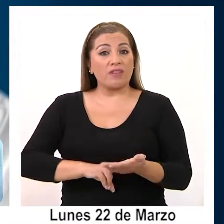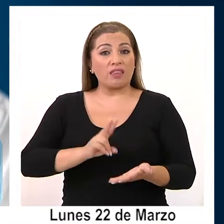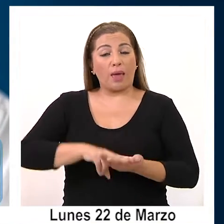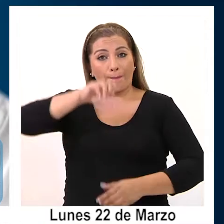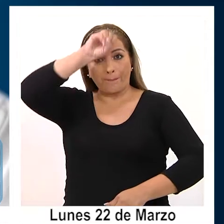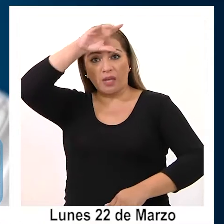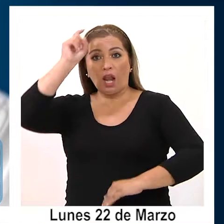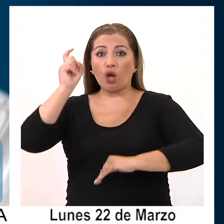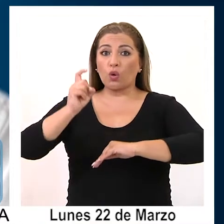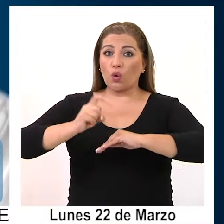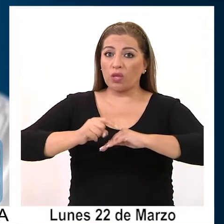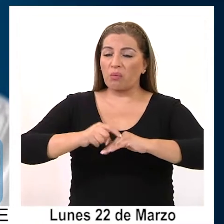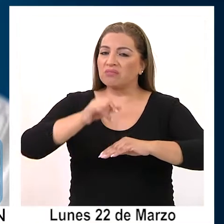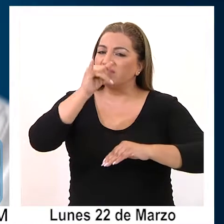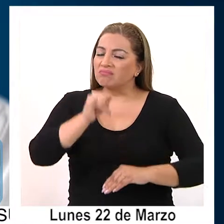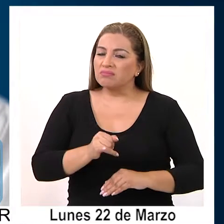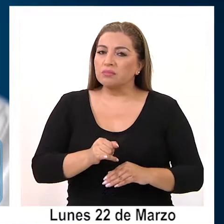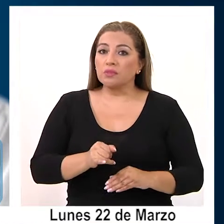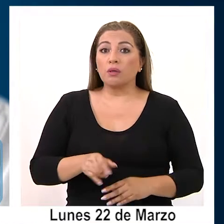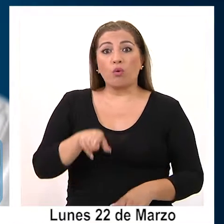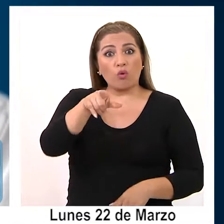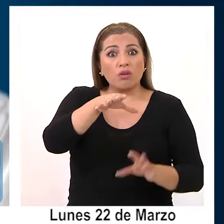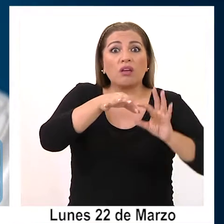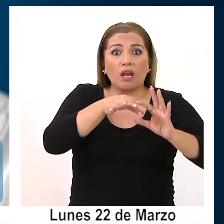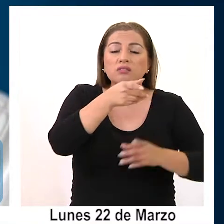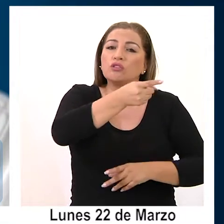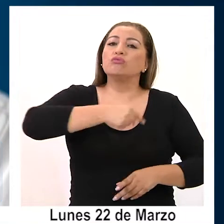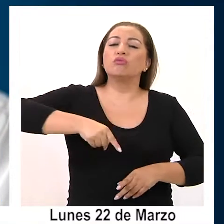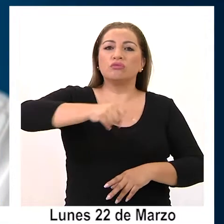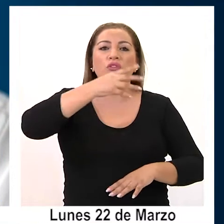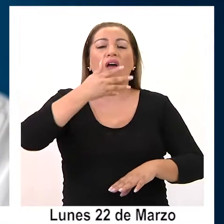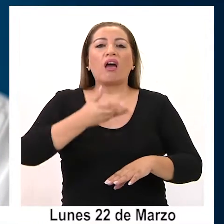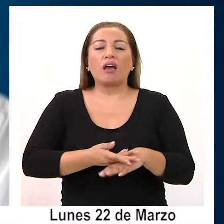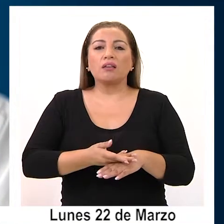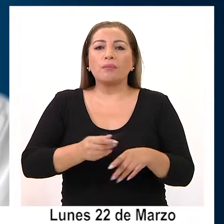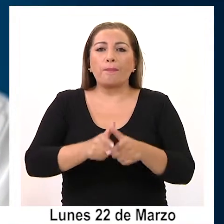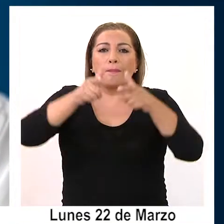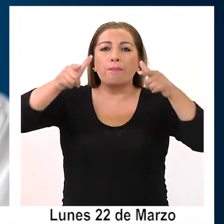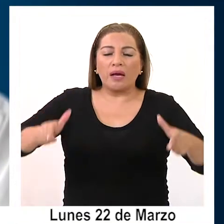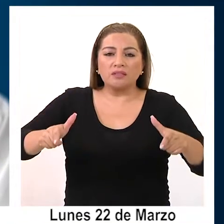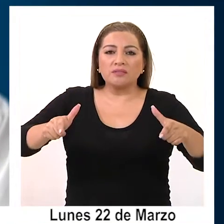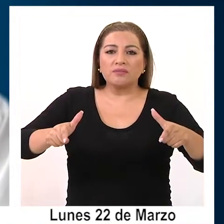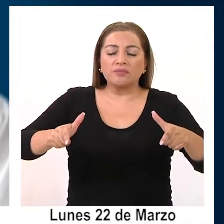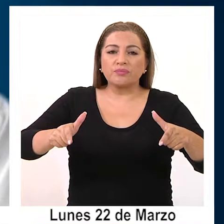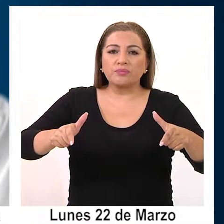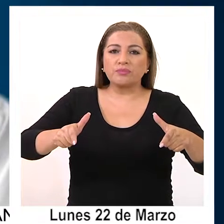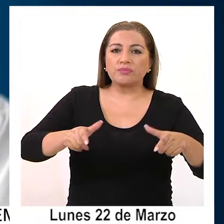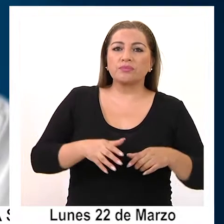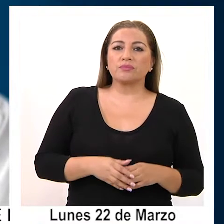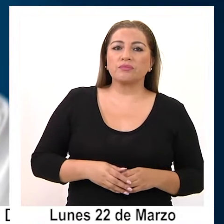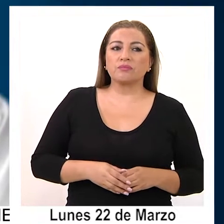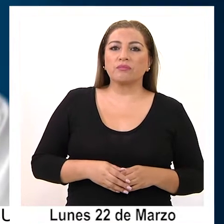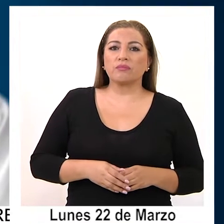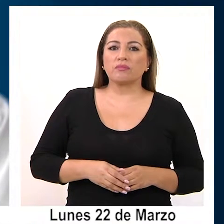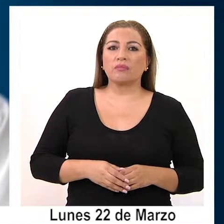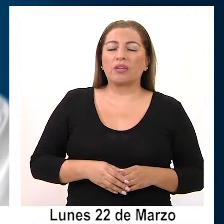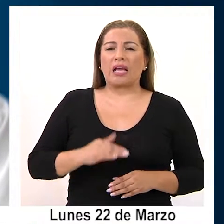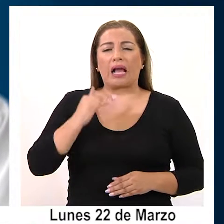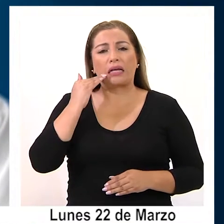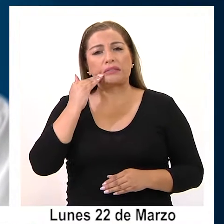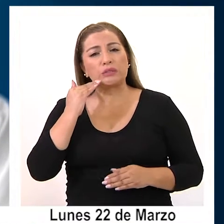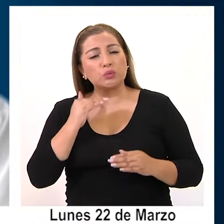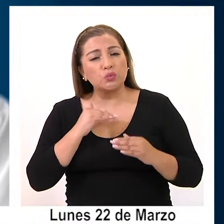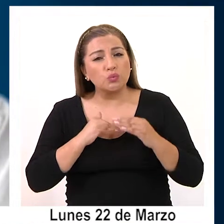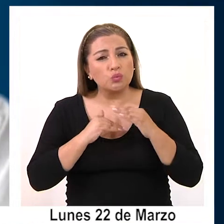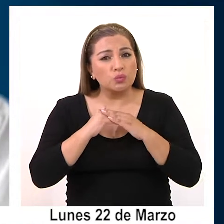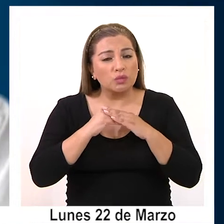sido muy valioso, toda vez que gracias a eso hemos podido tener capacidades que no han sido superadas. Si bien muy al límite,